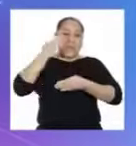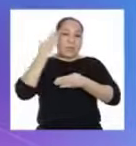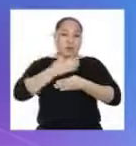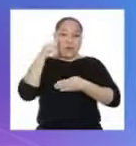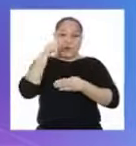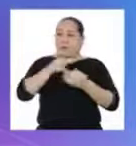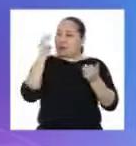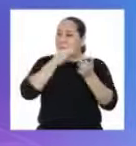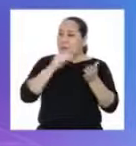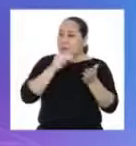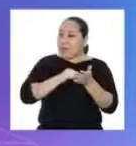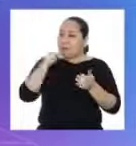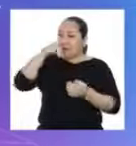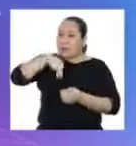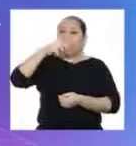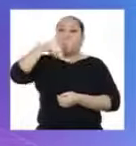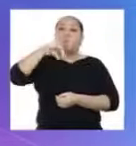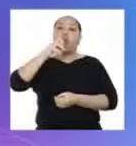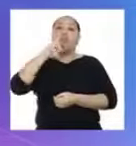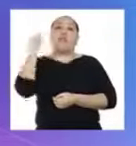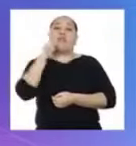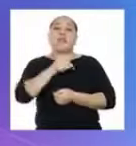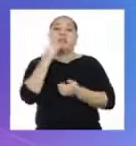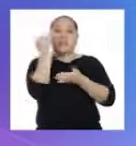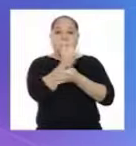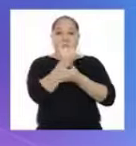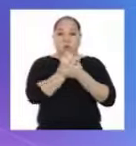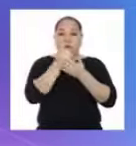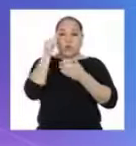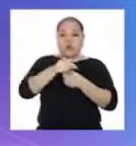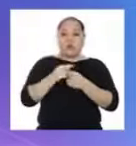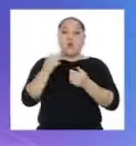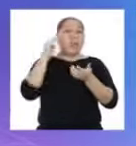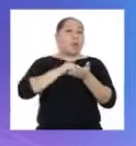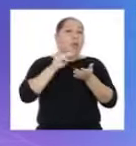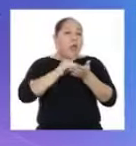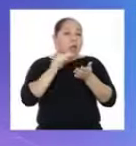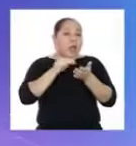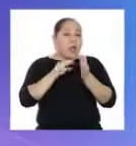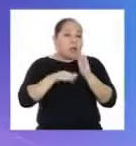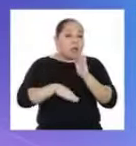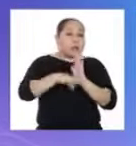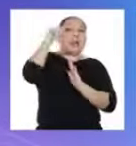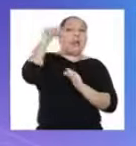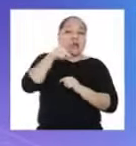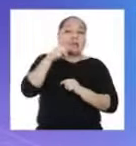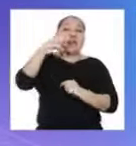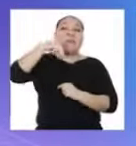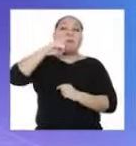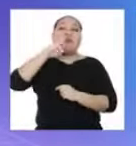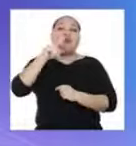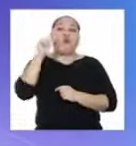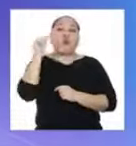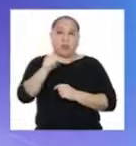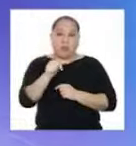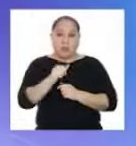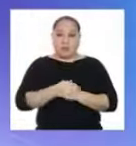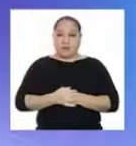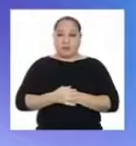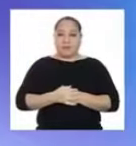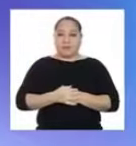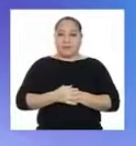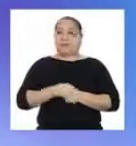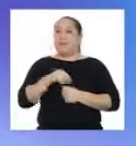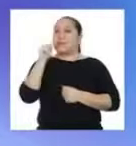la moda de este pictograma, ya que este concepto se refiere cuando un valor aparece con mayor frecuencia en un